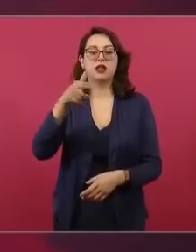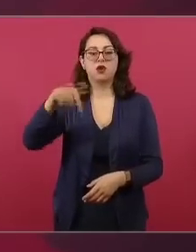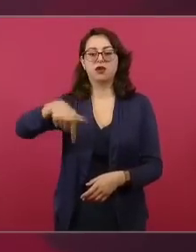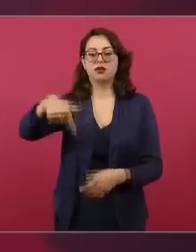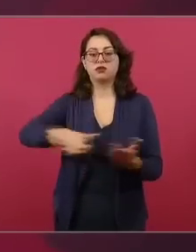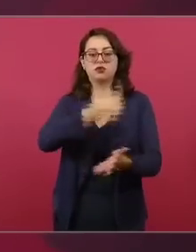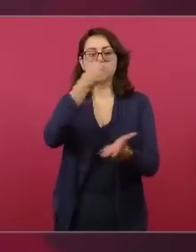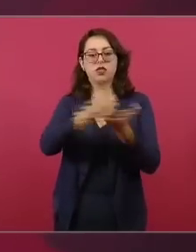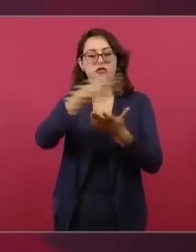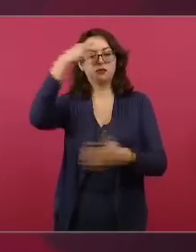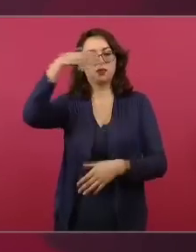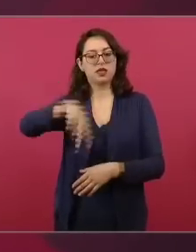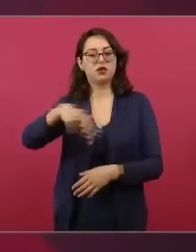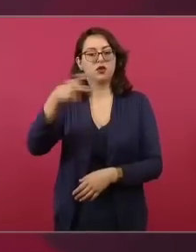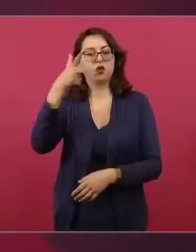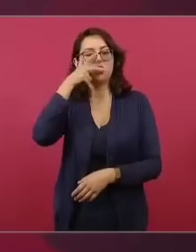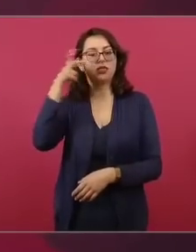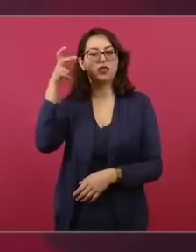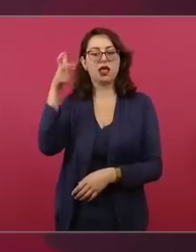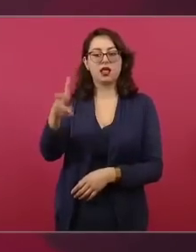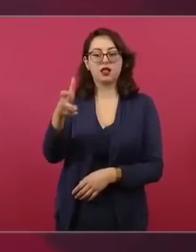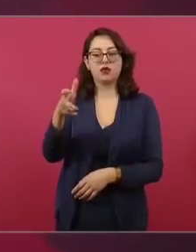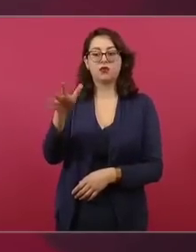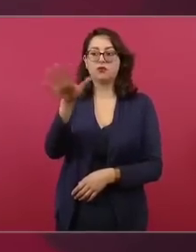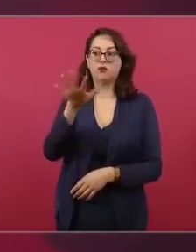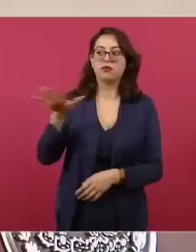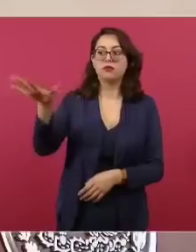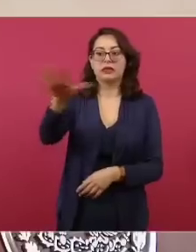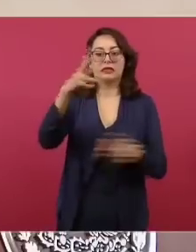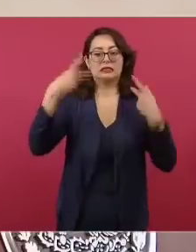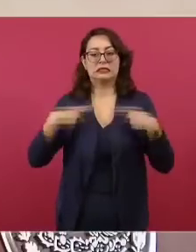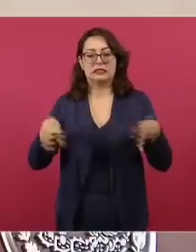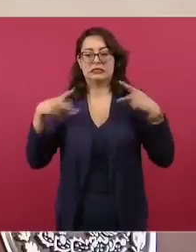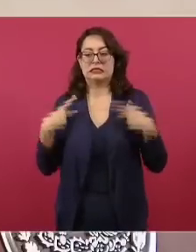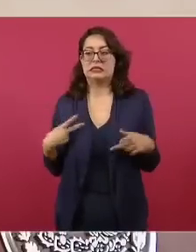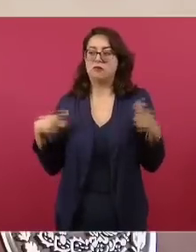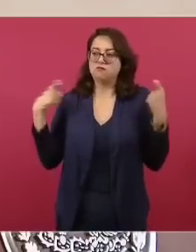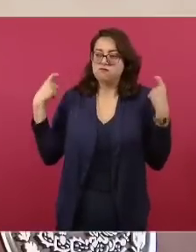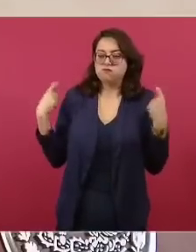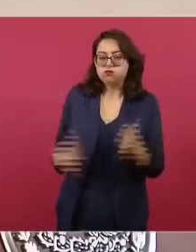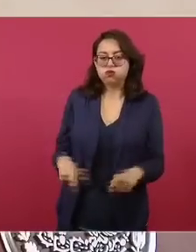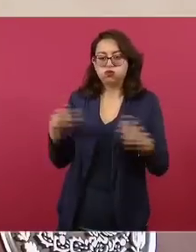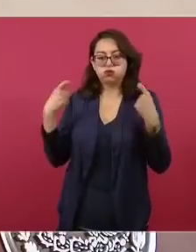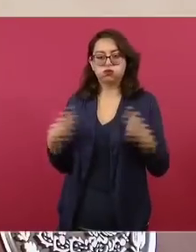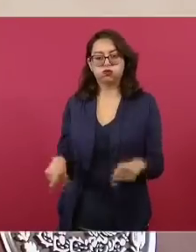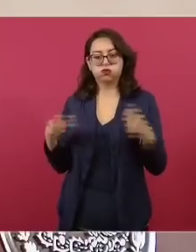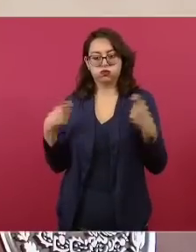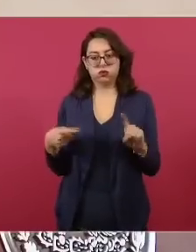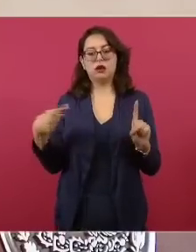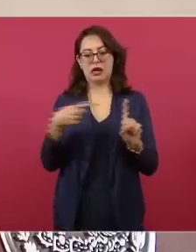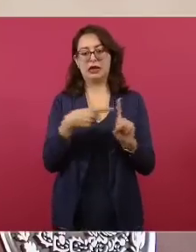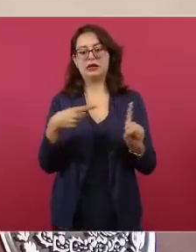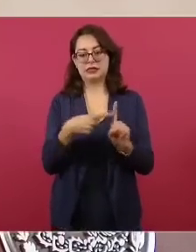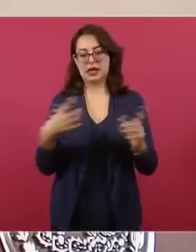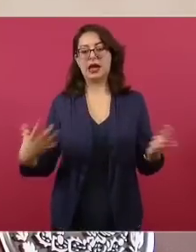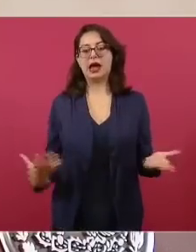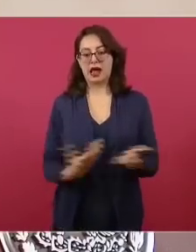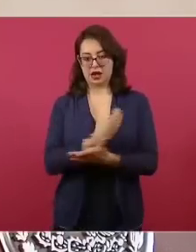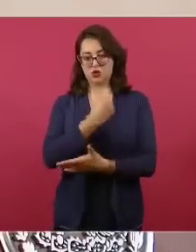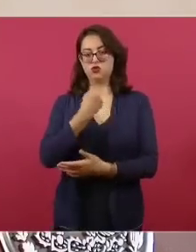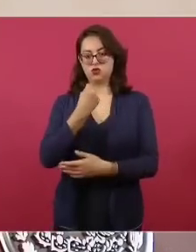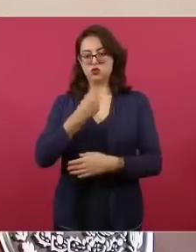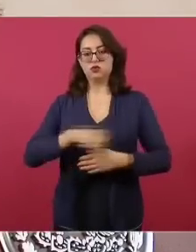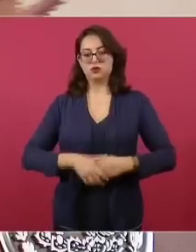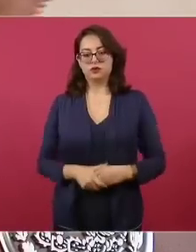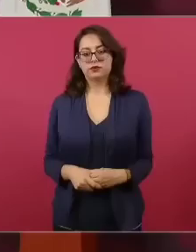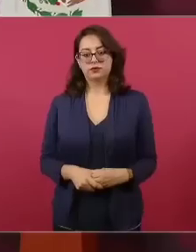porque ahí están las lomas, y son los que